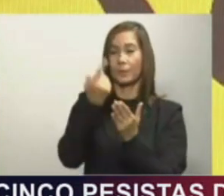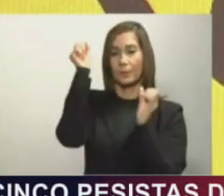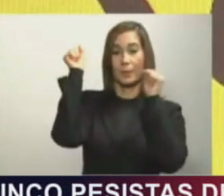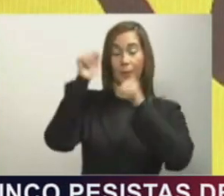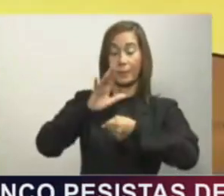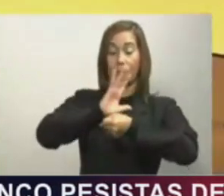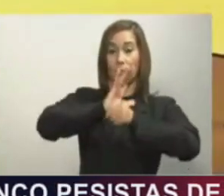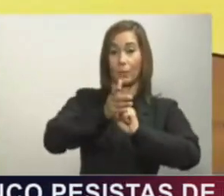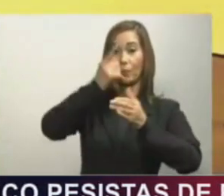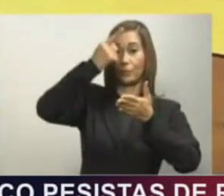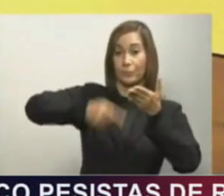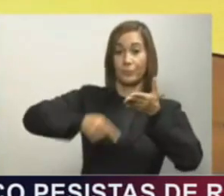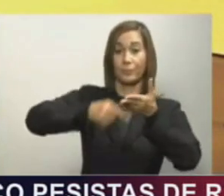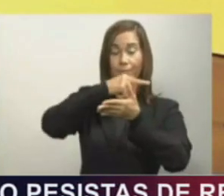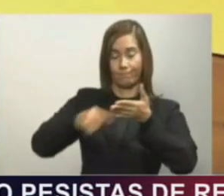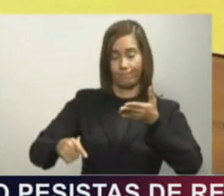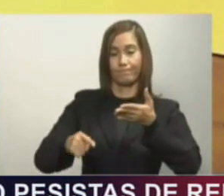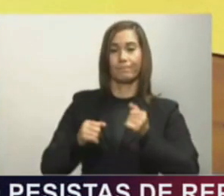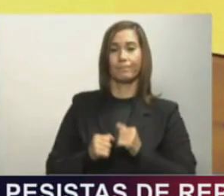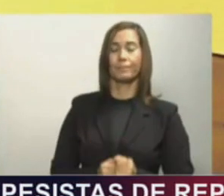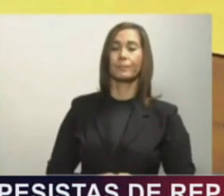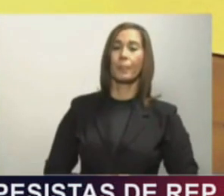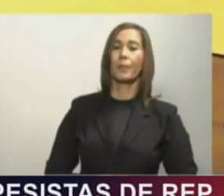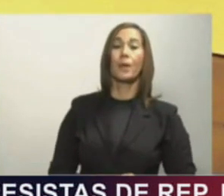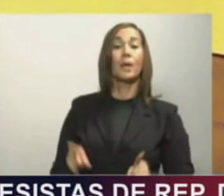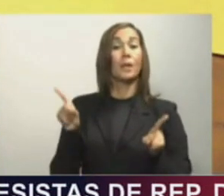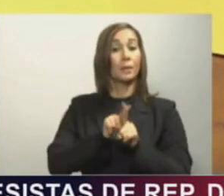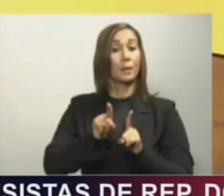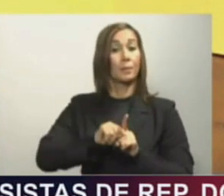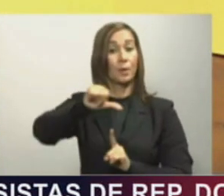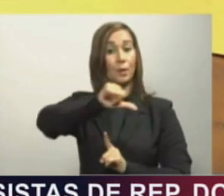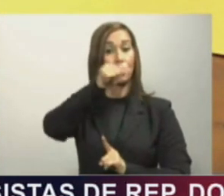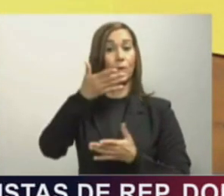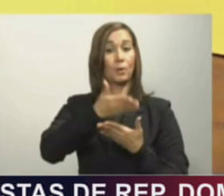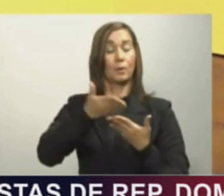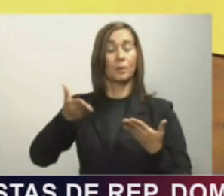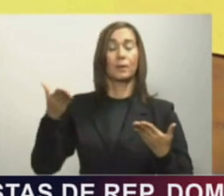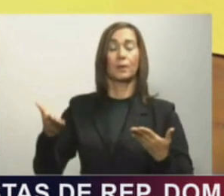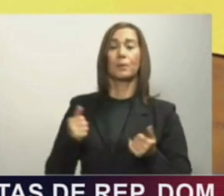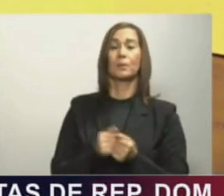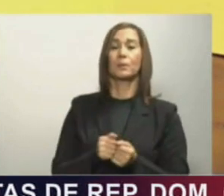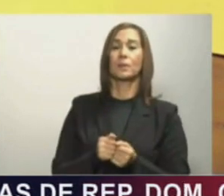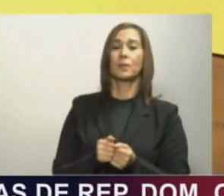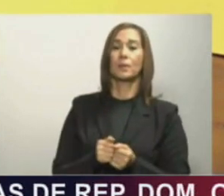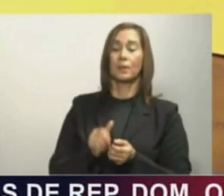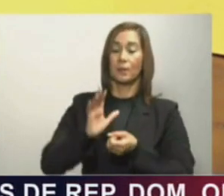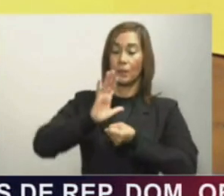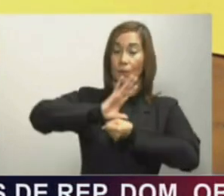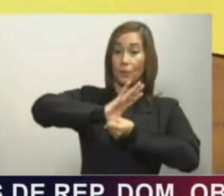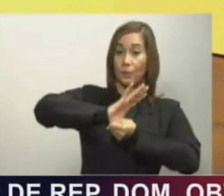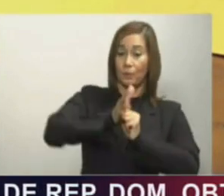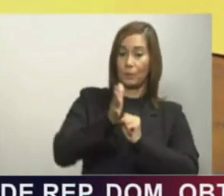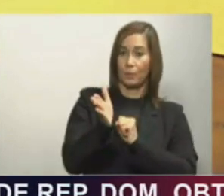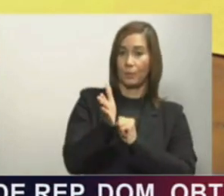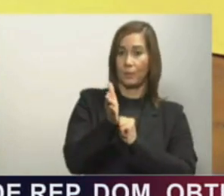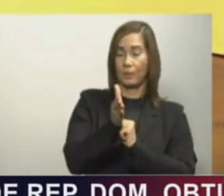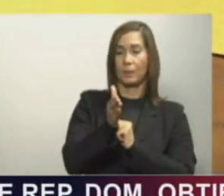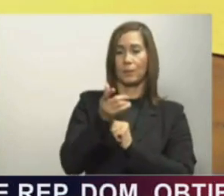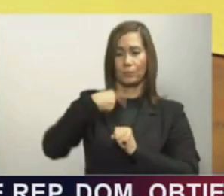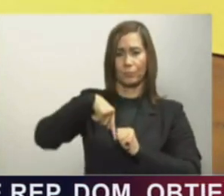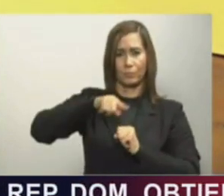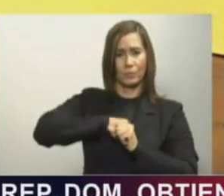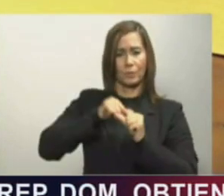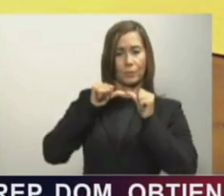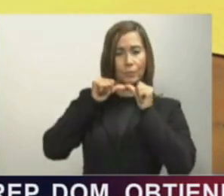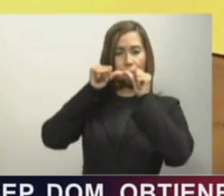pandemia. Por otro lado, y en el contexto de la pandemia del COVID-19, hemos seguido auxiliando